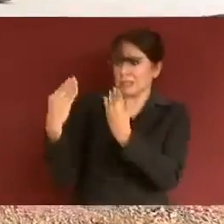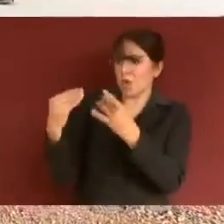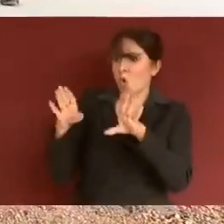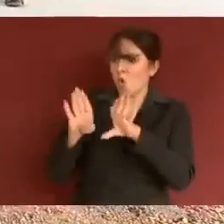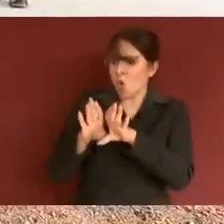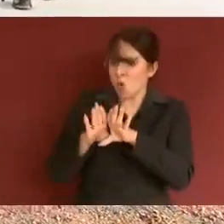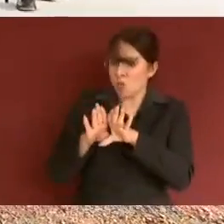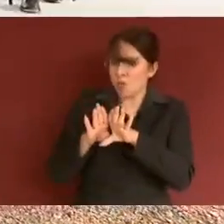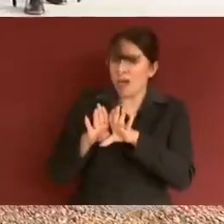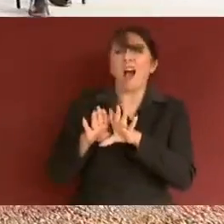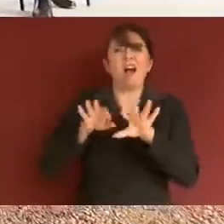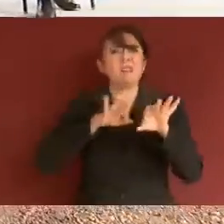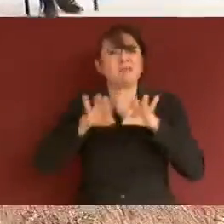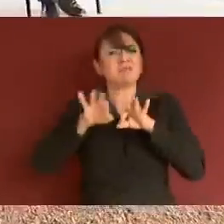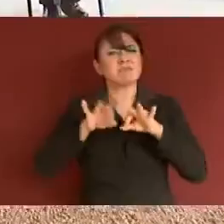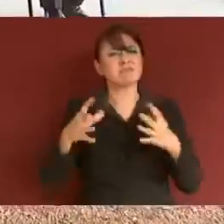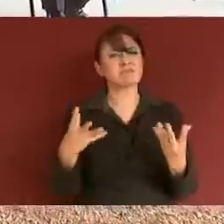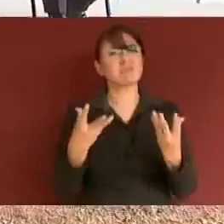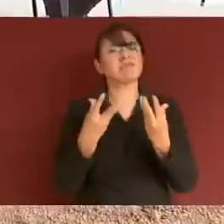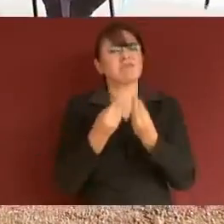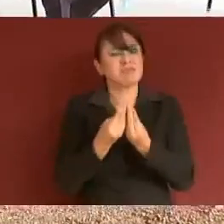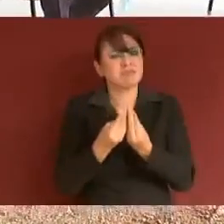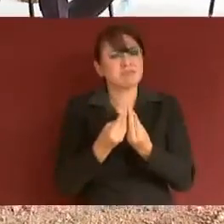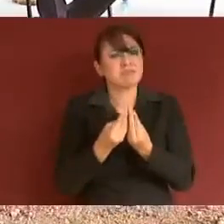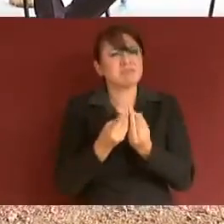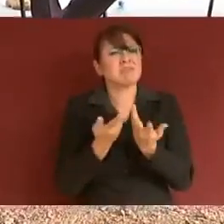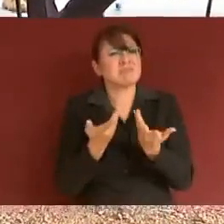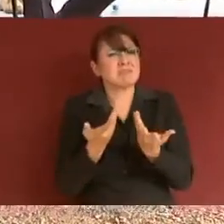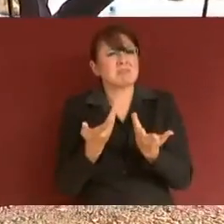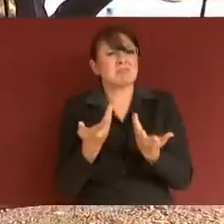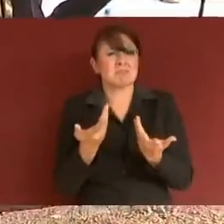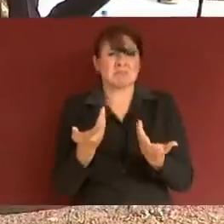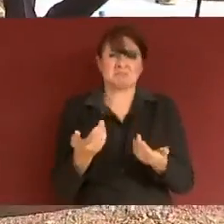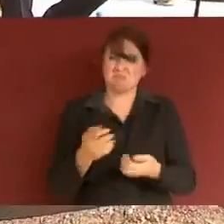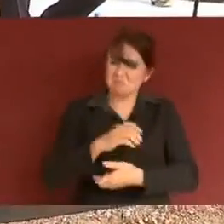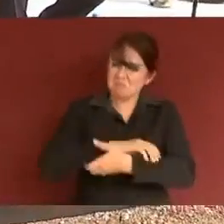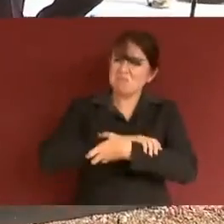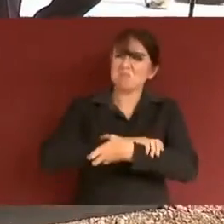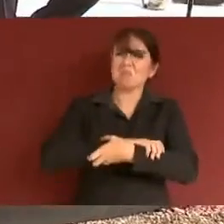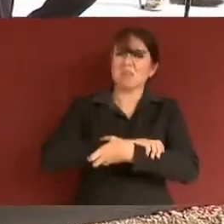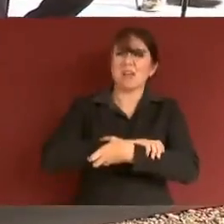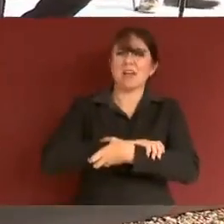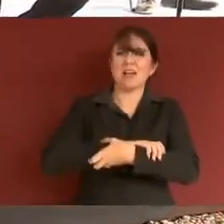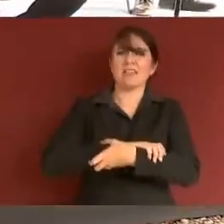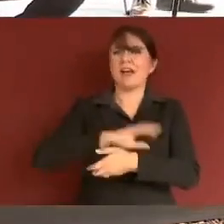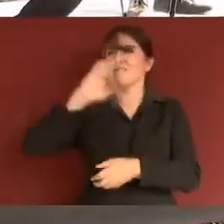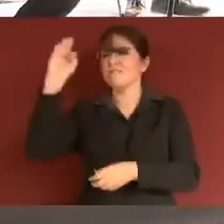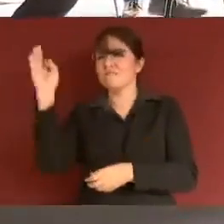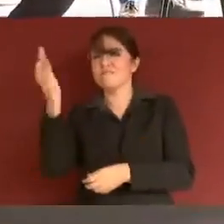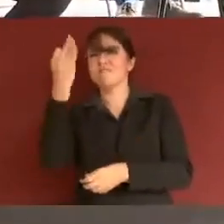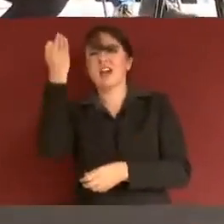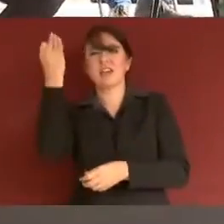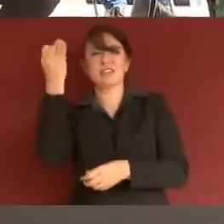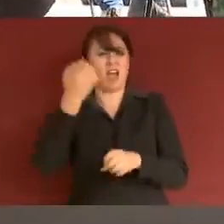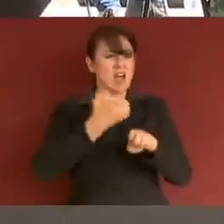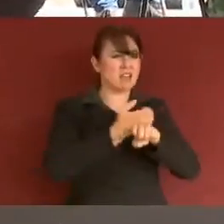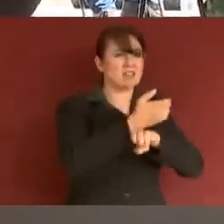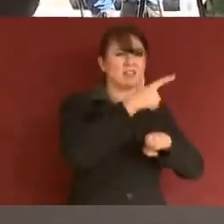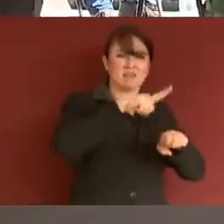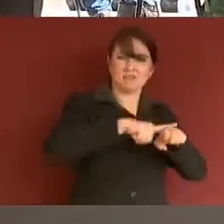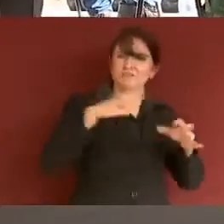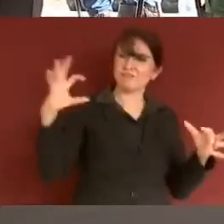gobierno de una manera mucho más colaborativa, tanto a nivel federal como